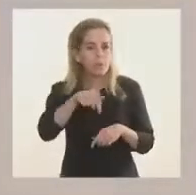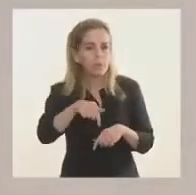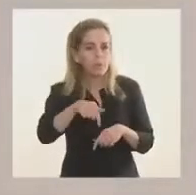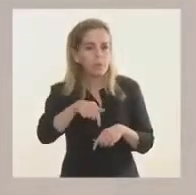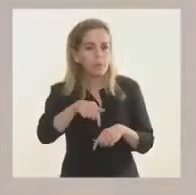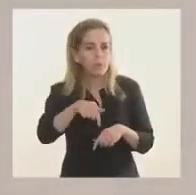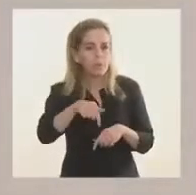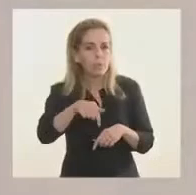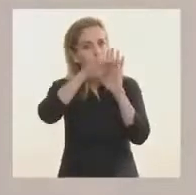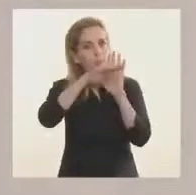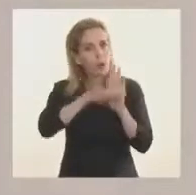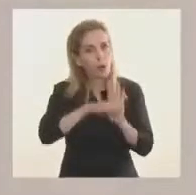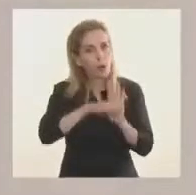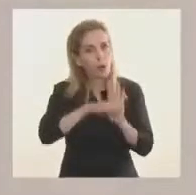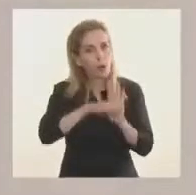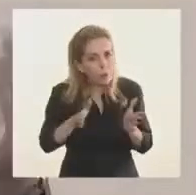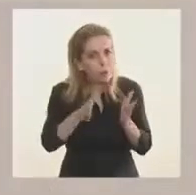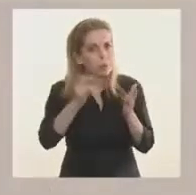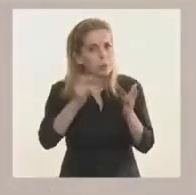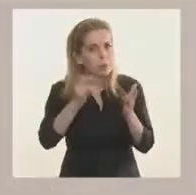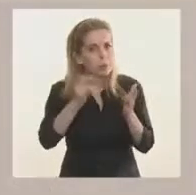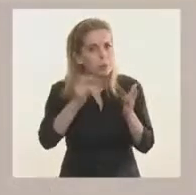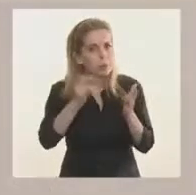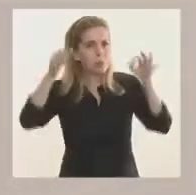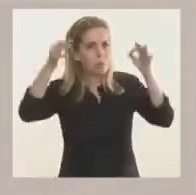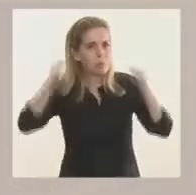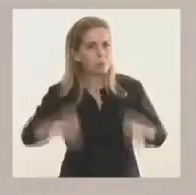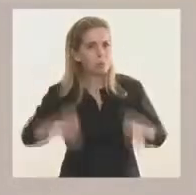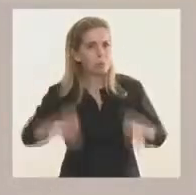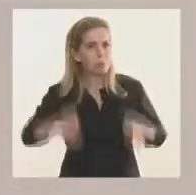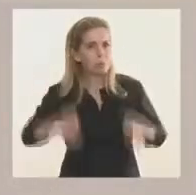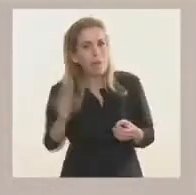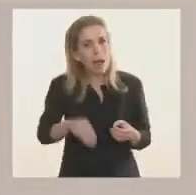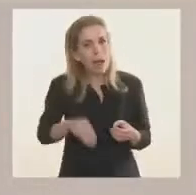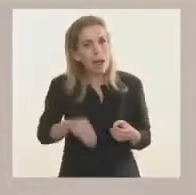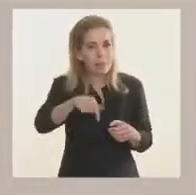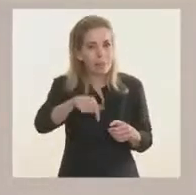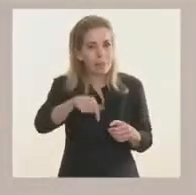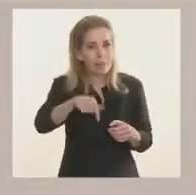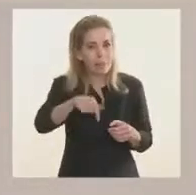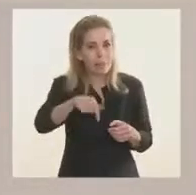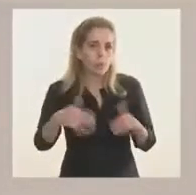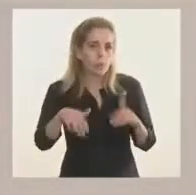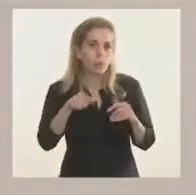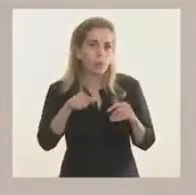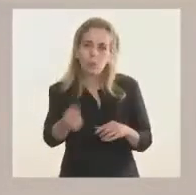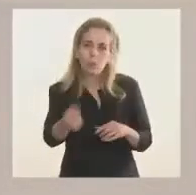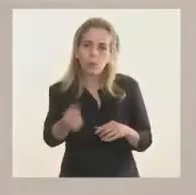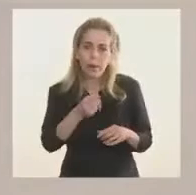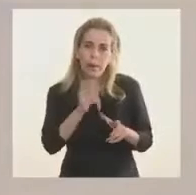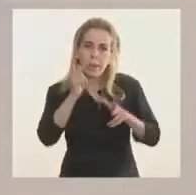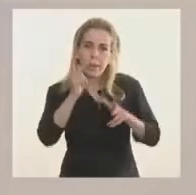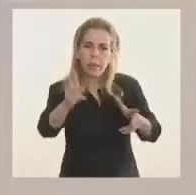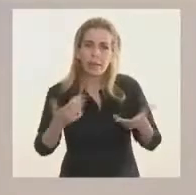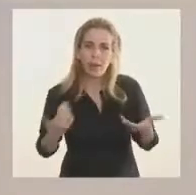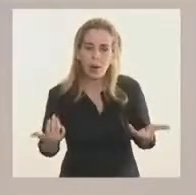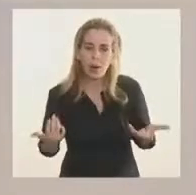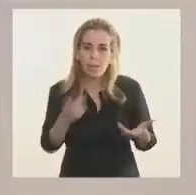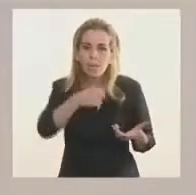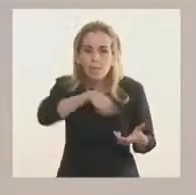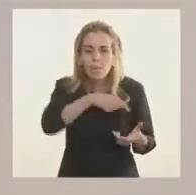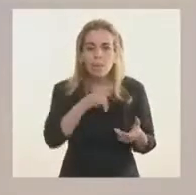en marcha, ya con esta potencialidad adicional. Y vaya si vale la pena remarcarlo, cuánto